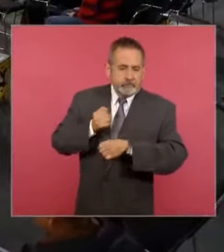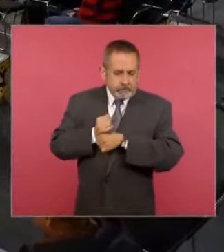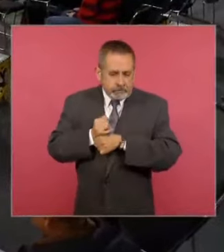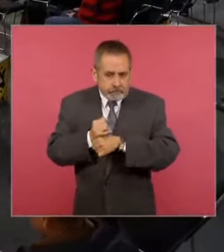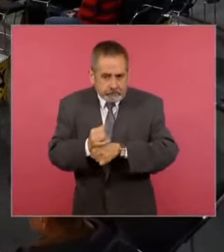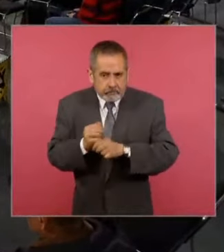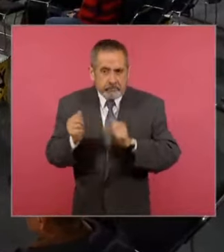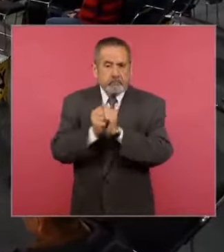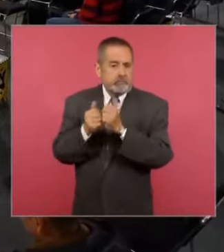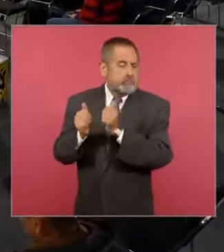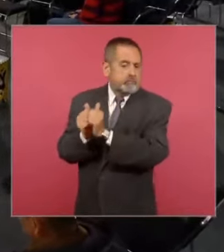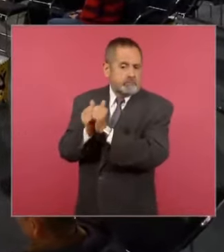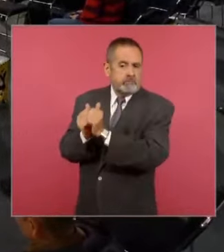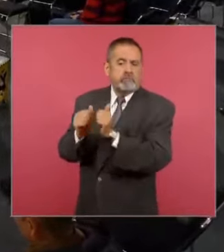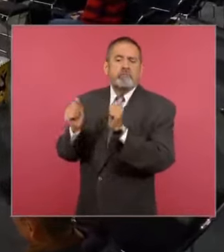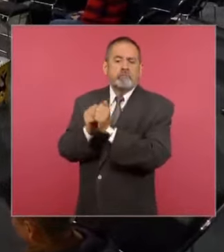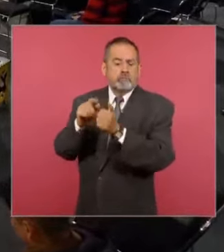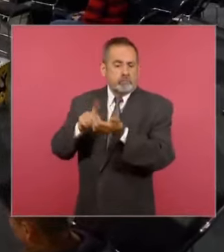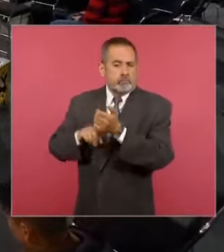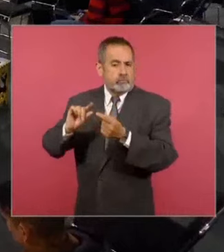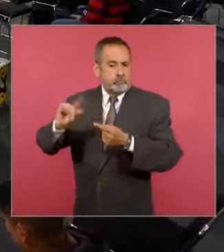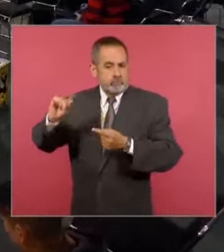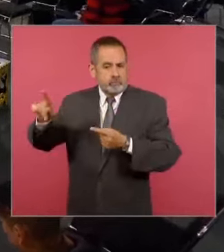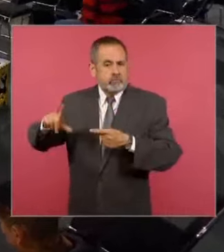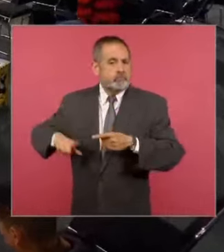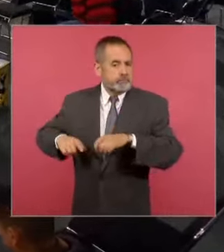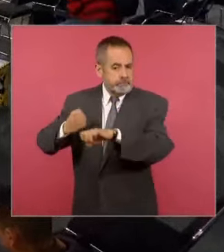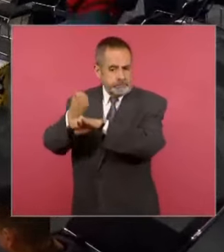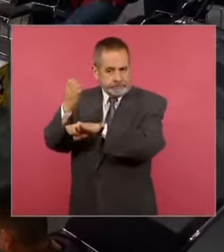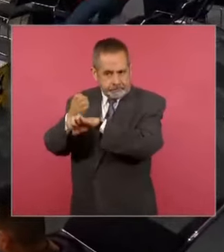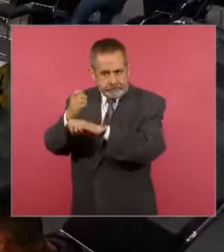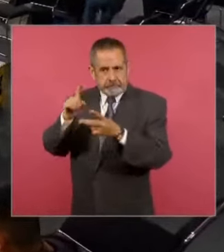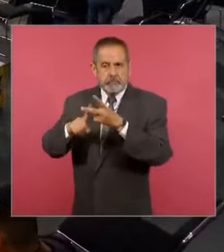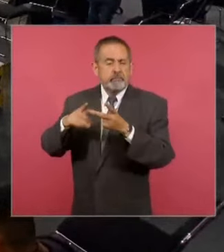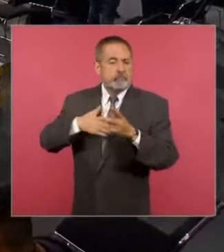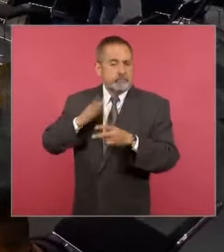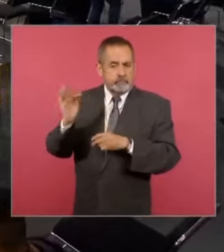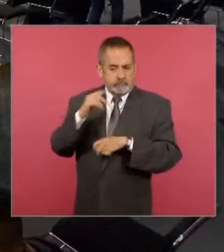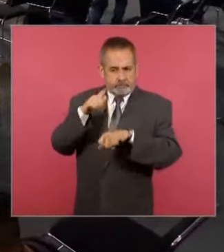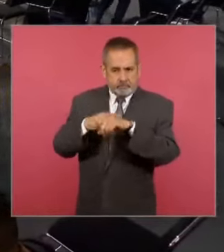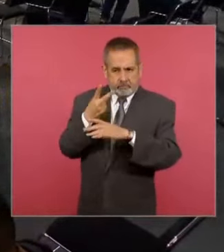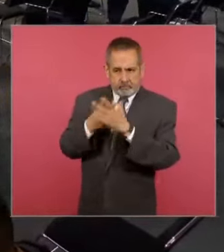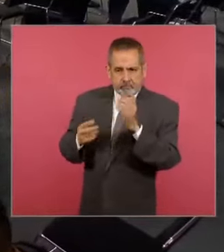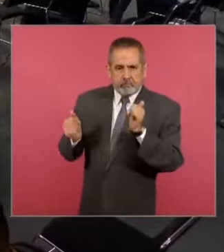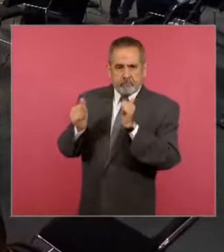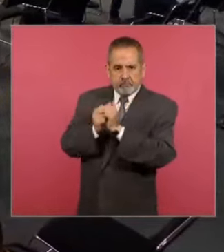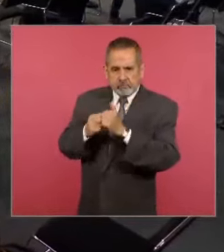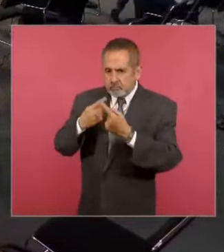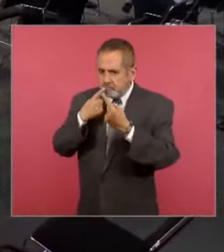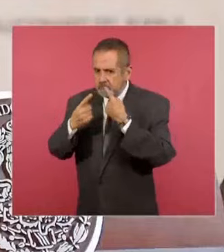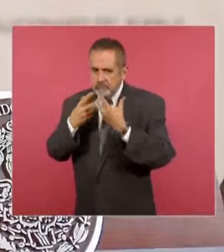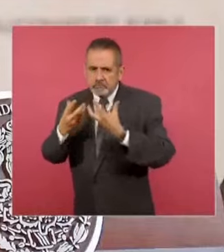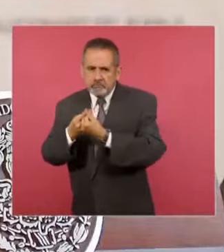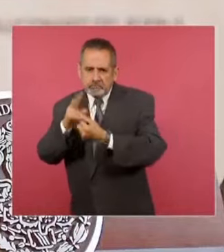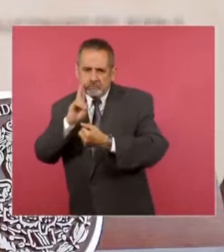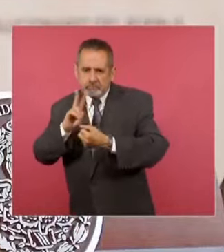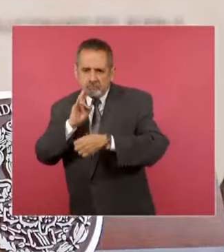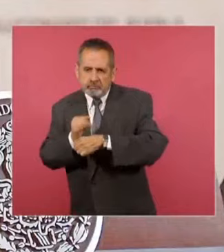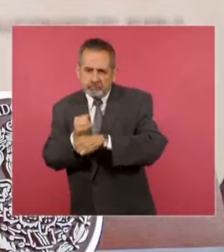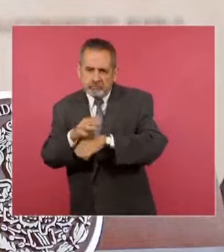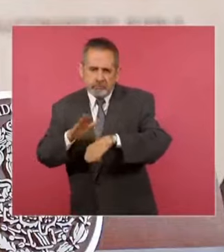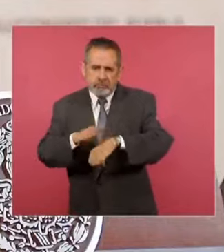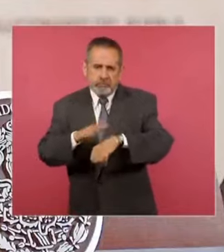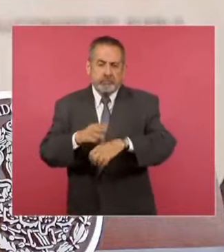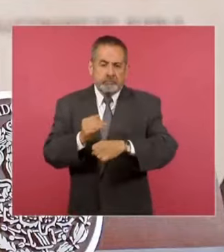colaborando de manera conjunta, tanto las autoridades estatales como federales, para poder darle seguimiento a la investigación